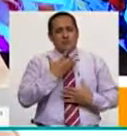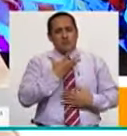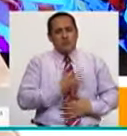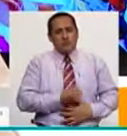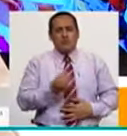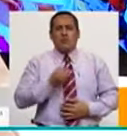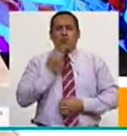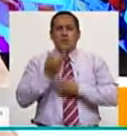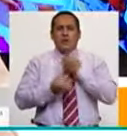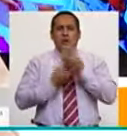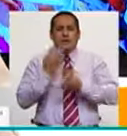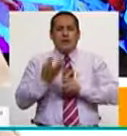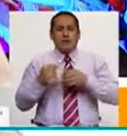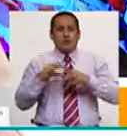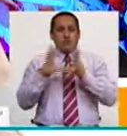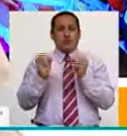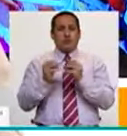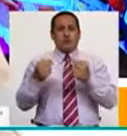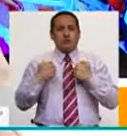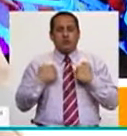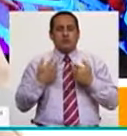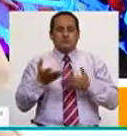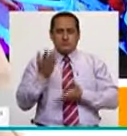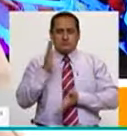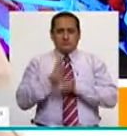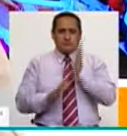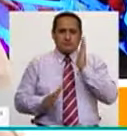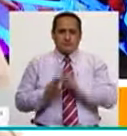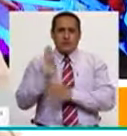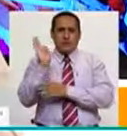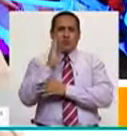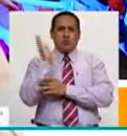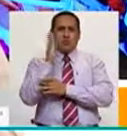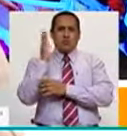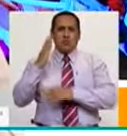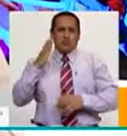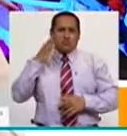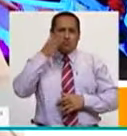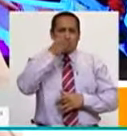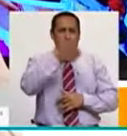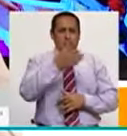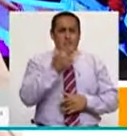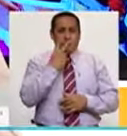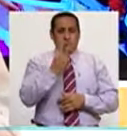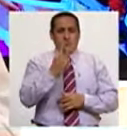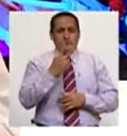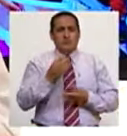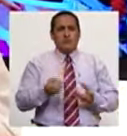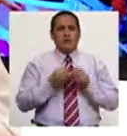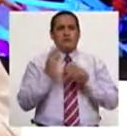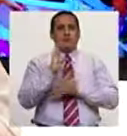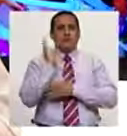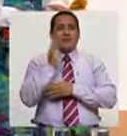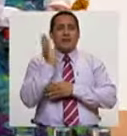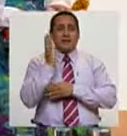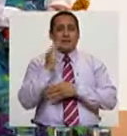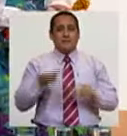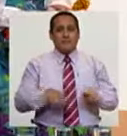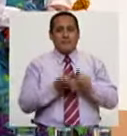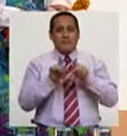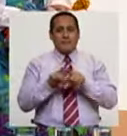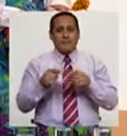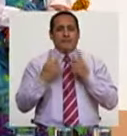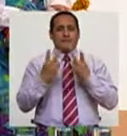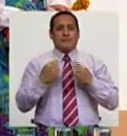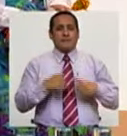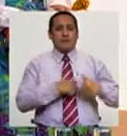está deprimido. Nos contó por qué y todo. Nos vamos a la ambulancia y nos vamos por allá y llegamos. Porque es una emergencia, ¿no? Las